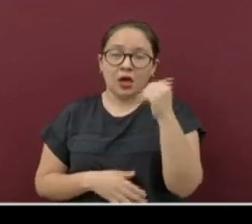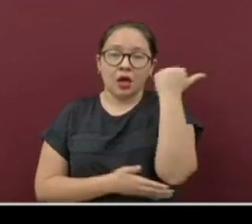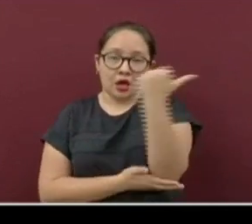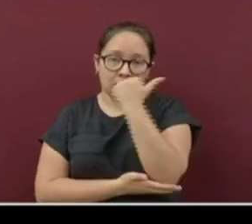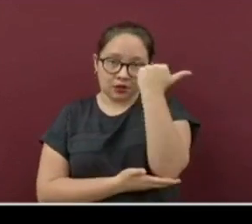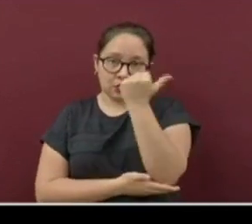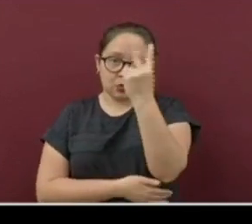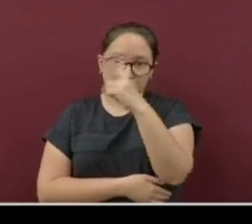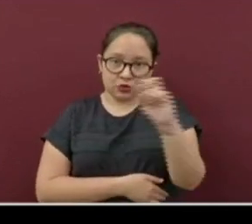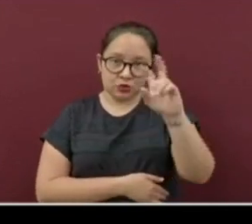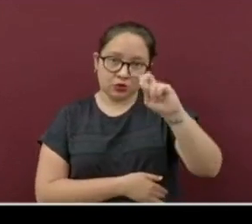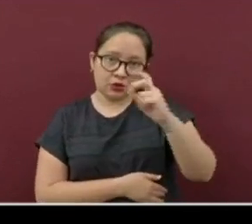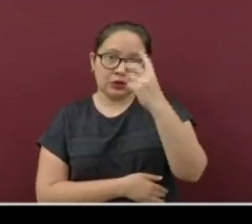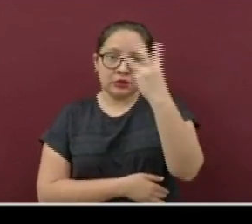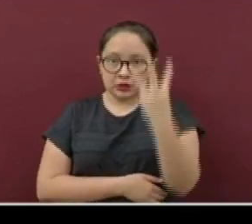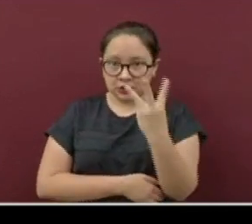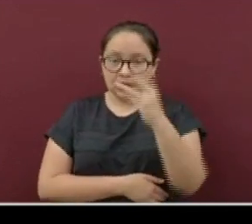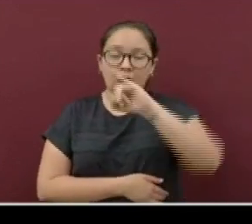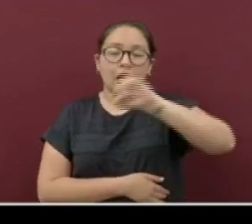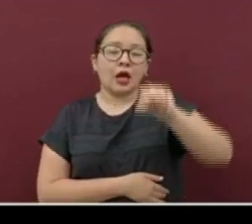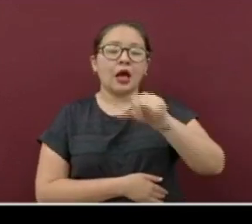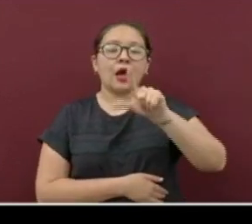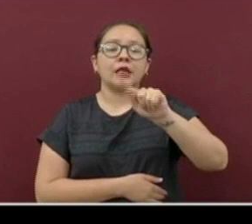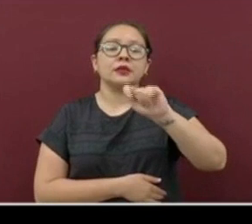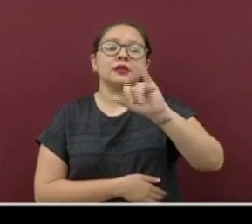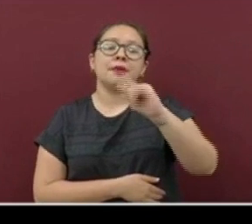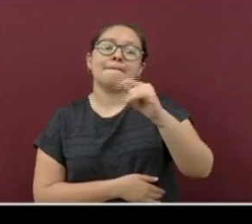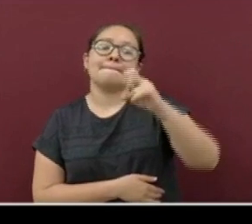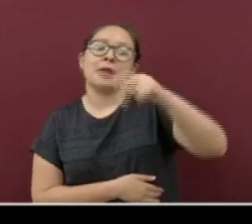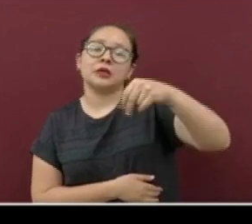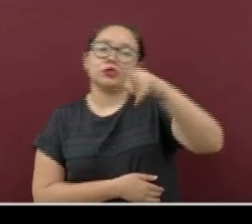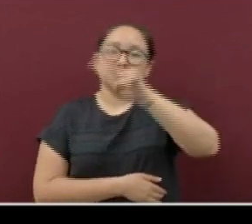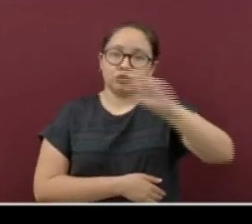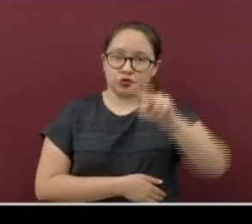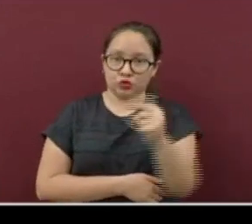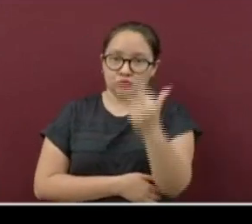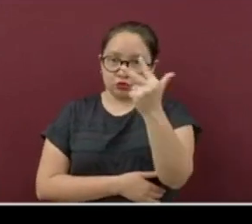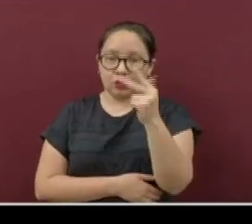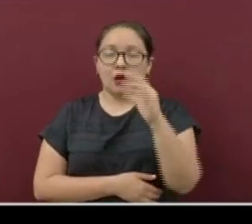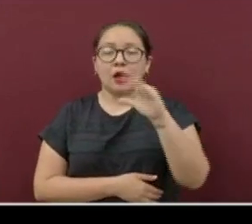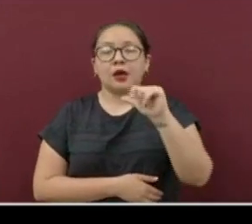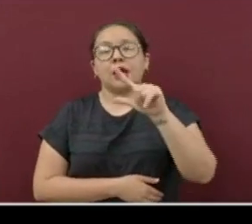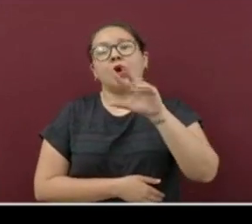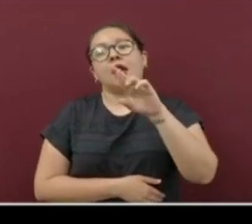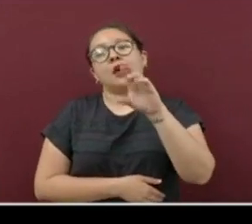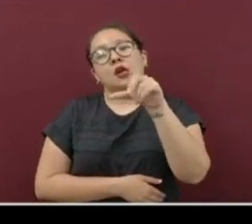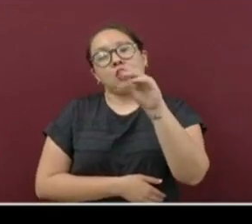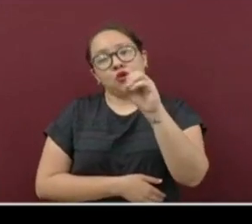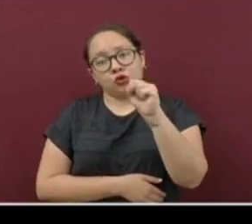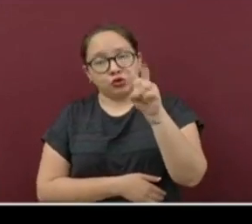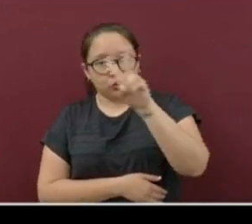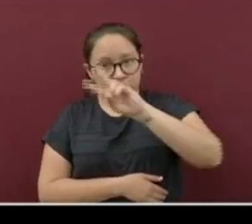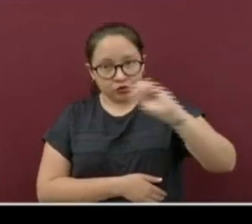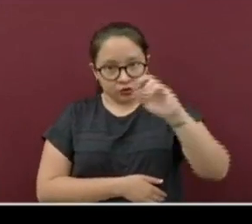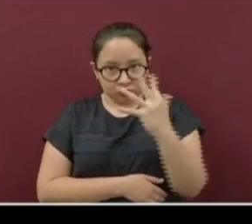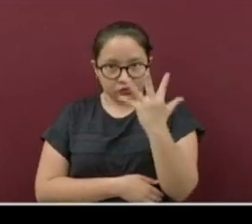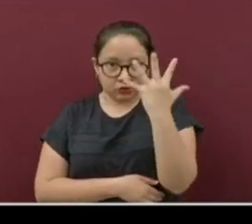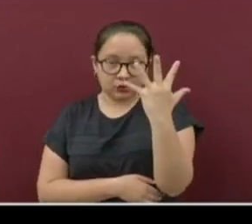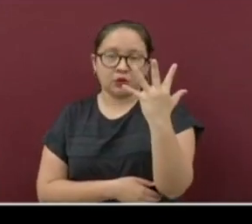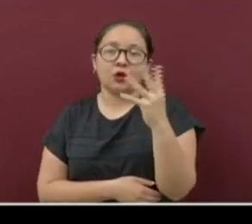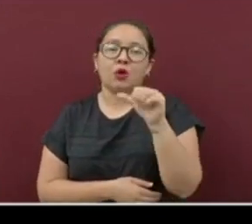233. Jaltipan, con 208. Carlos Sacarrillo, 205.